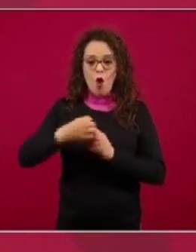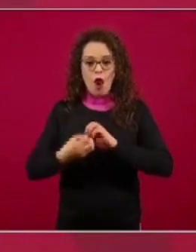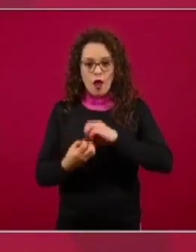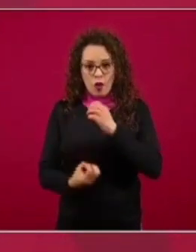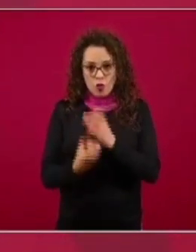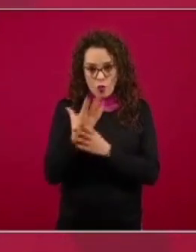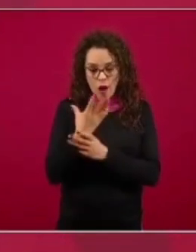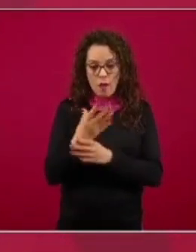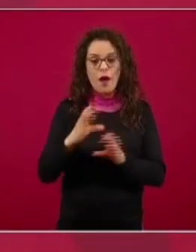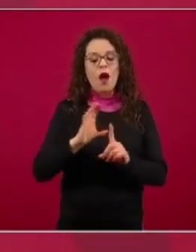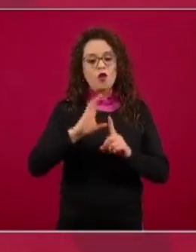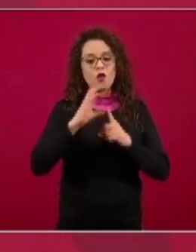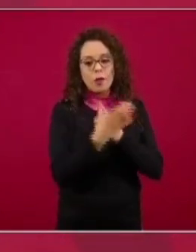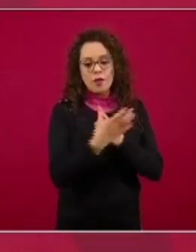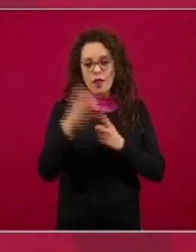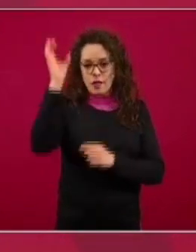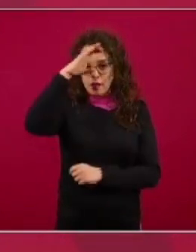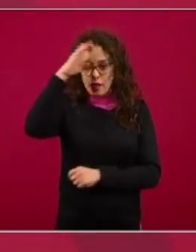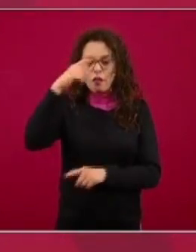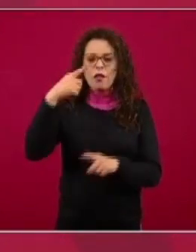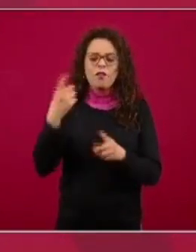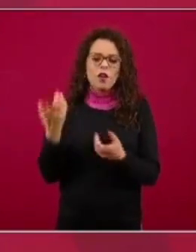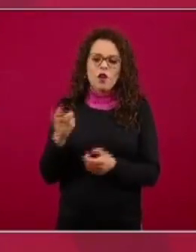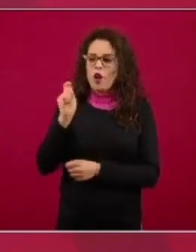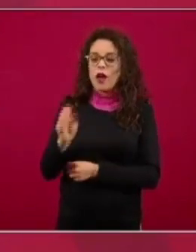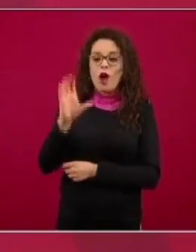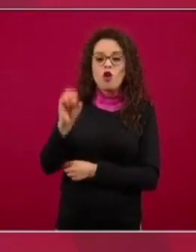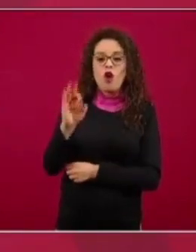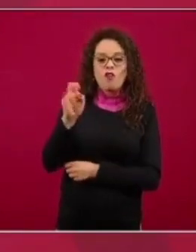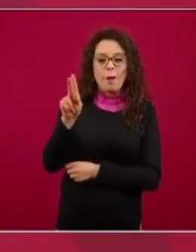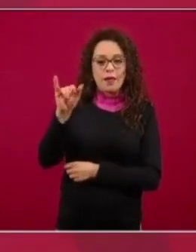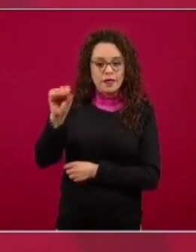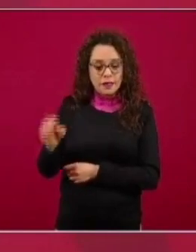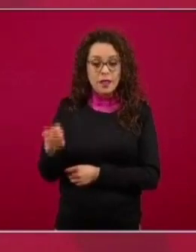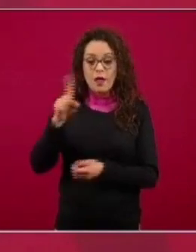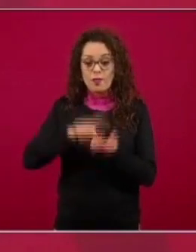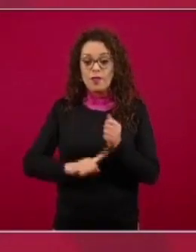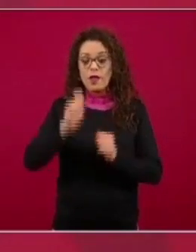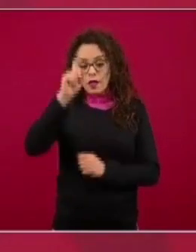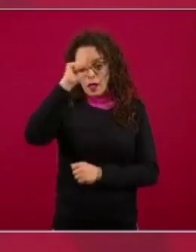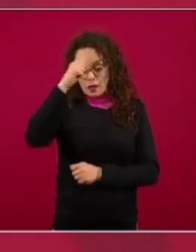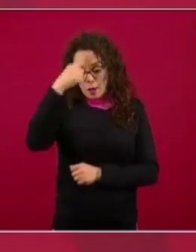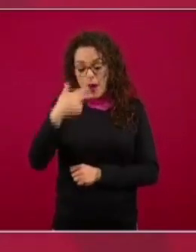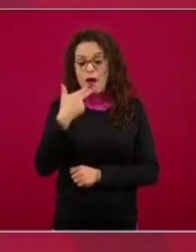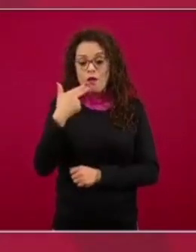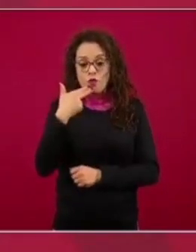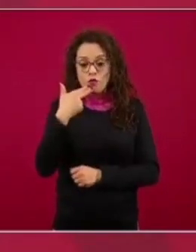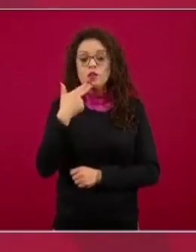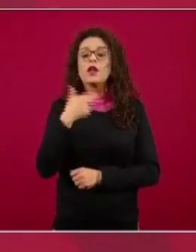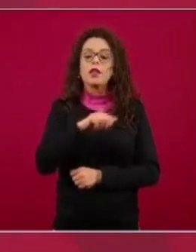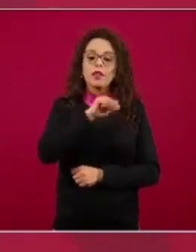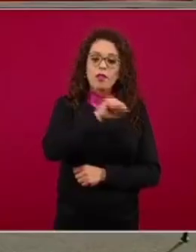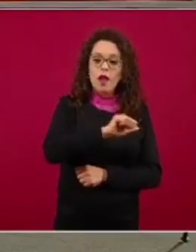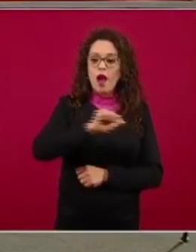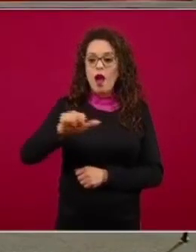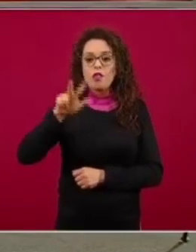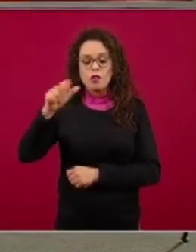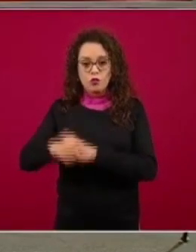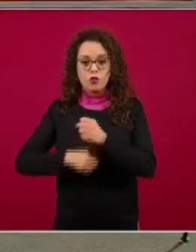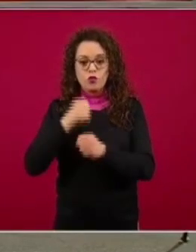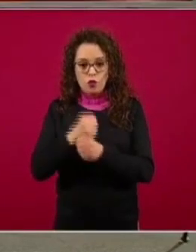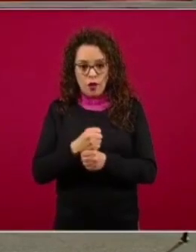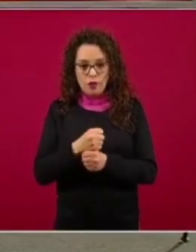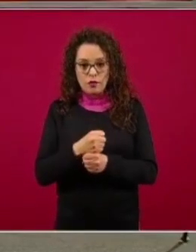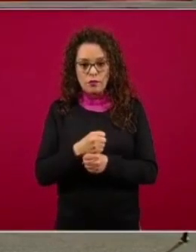comité científico de COFEPRIS y se incorporó también la recomendación de uso entre 16 y 18 años entonces ha habido un cambio